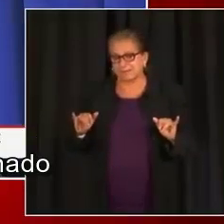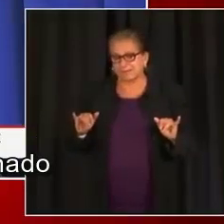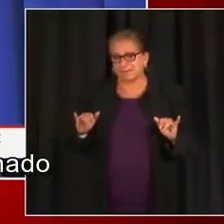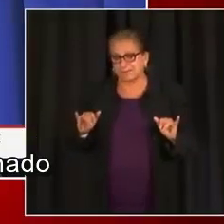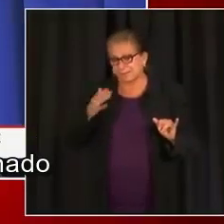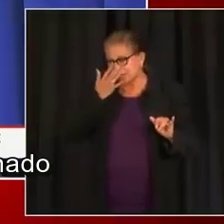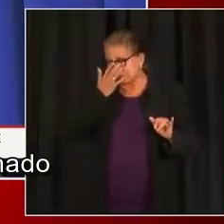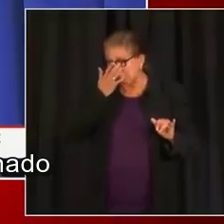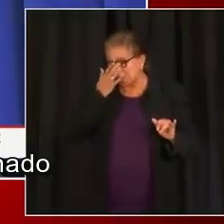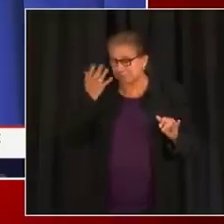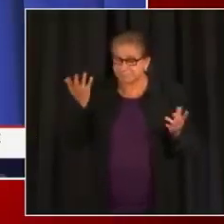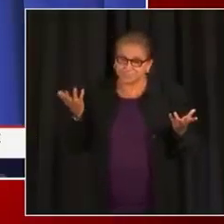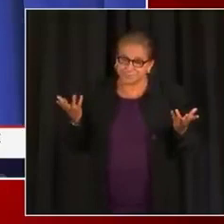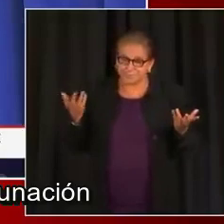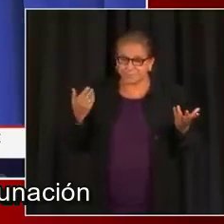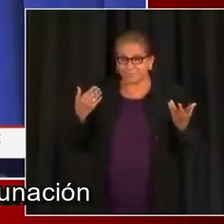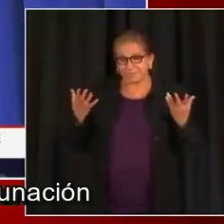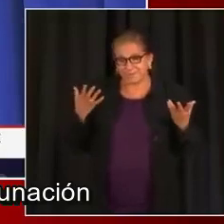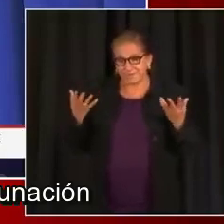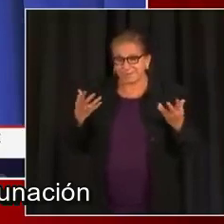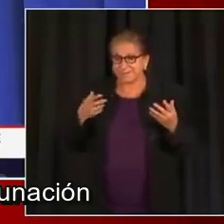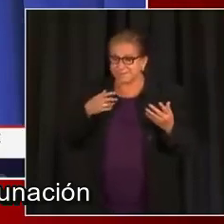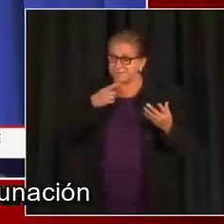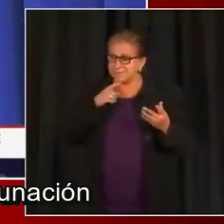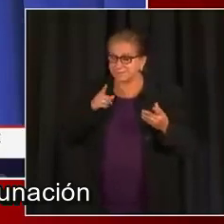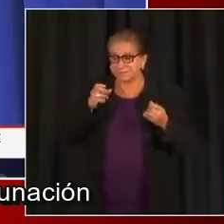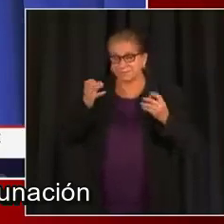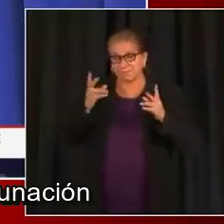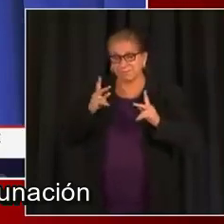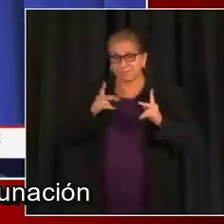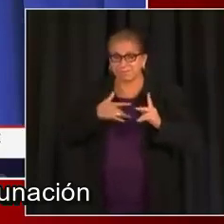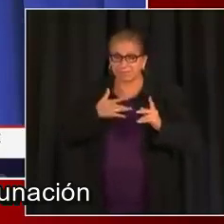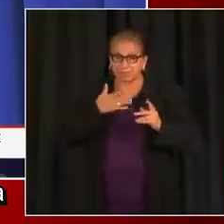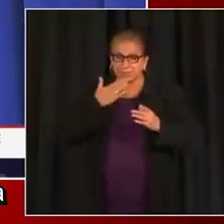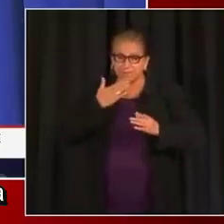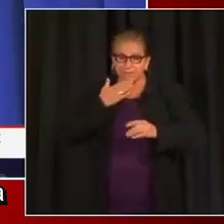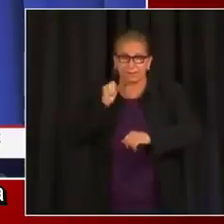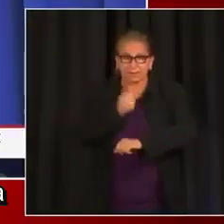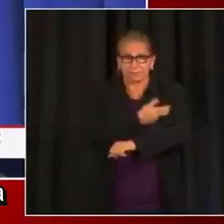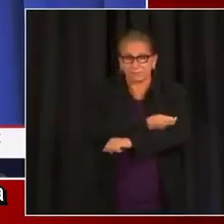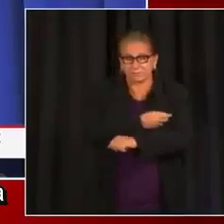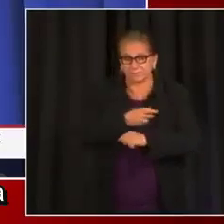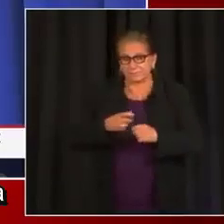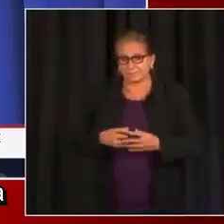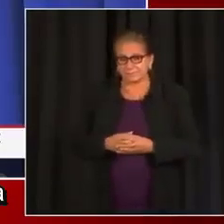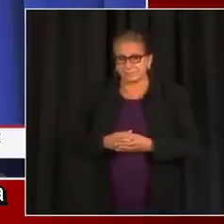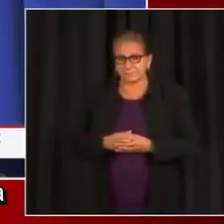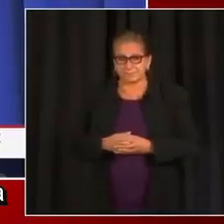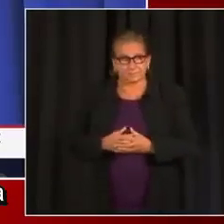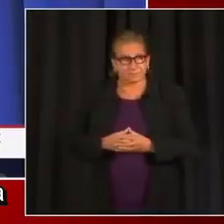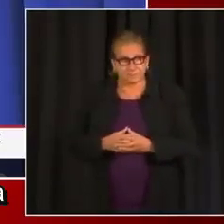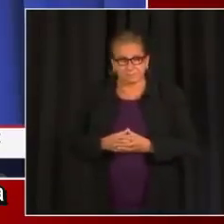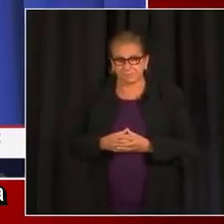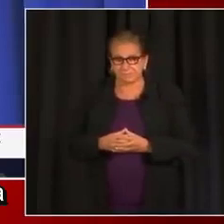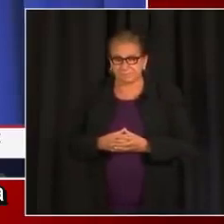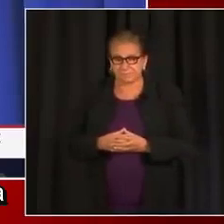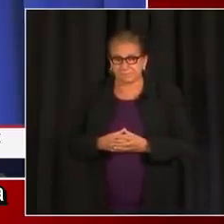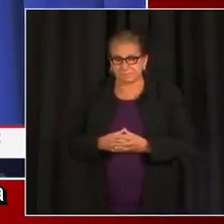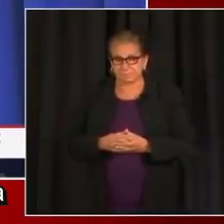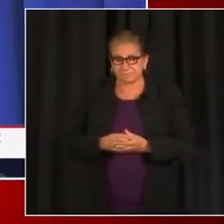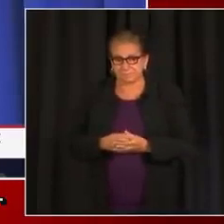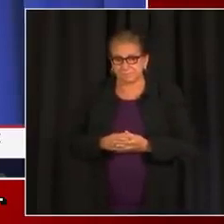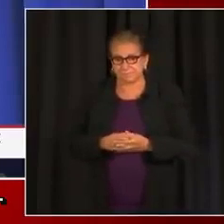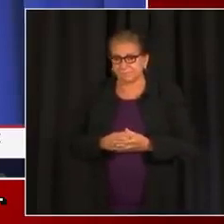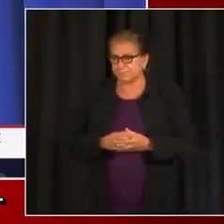escuchado de las personas que superaron una infección post vacunación es que están agradecidos por haber recibido la